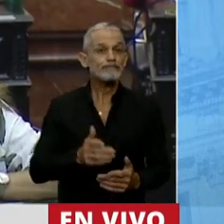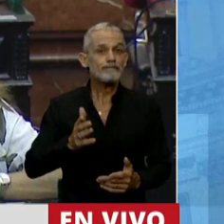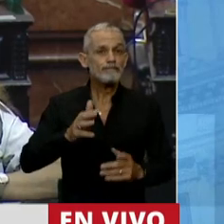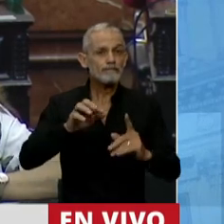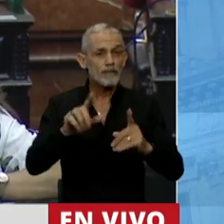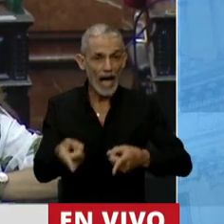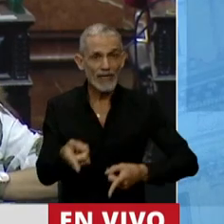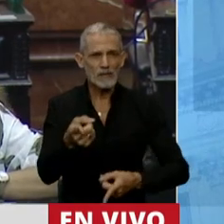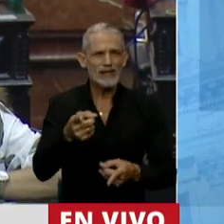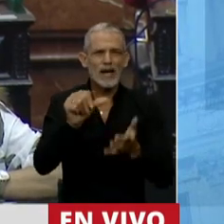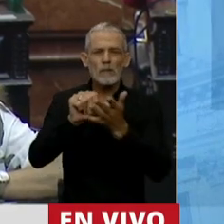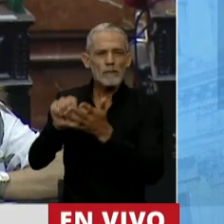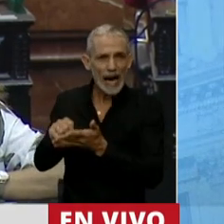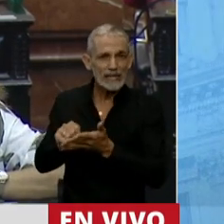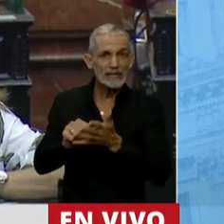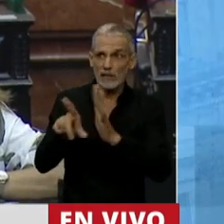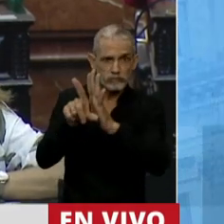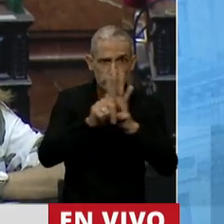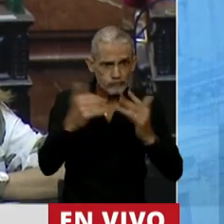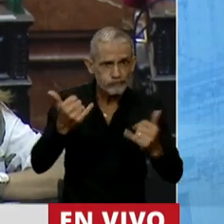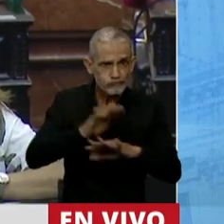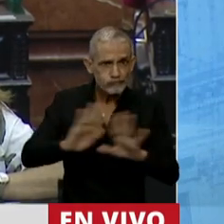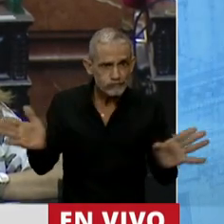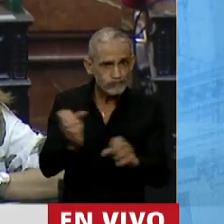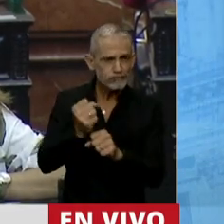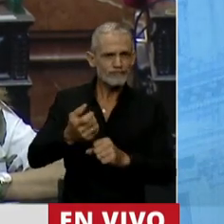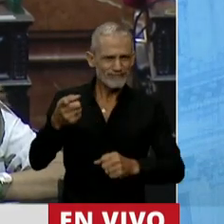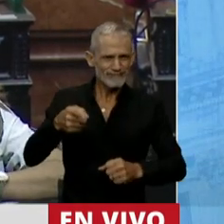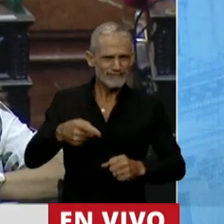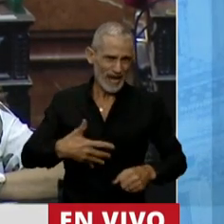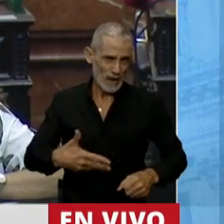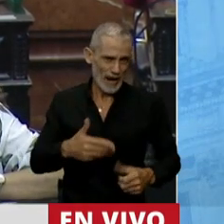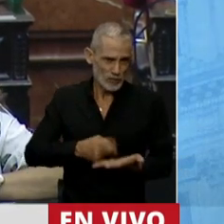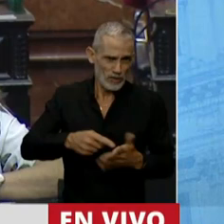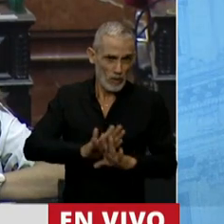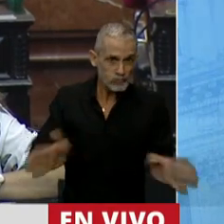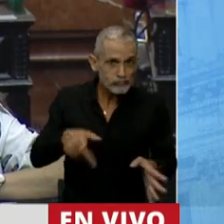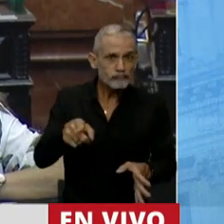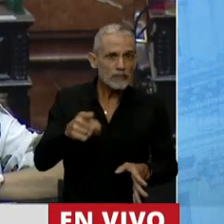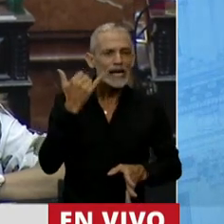además en los países donde se ha legalizado la interrupción voluntaria del embarazo,